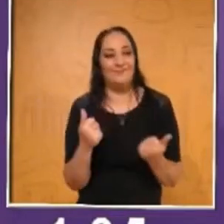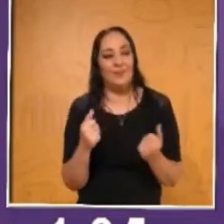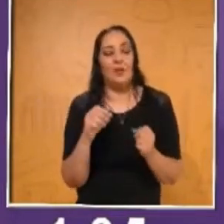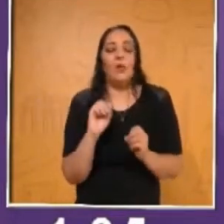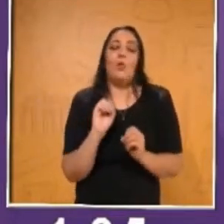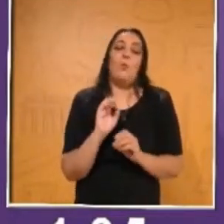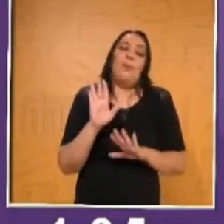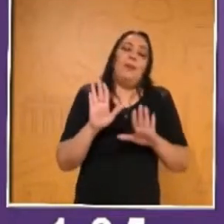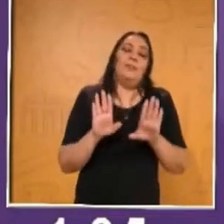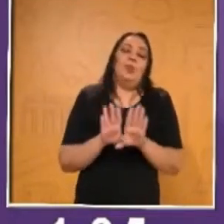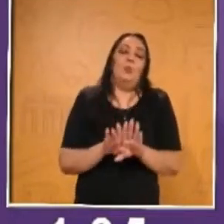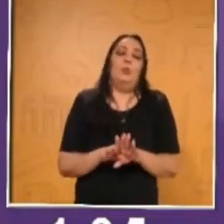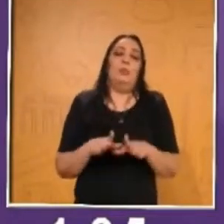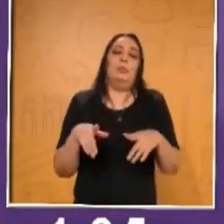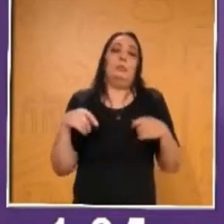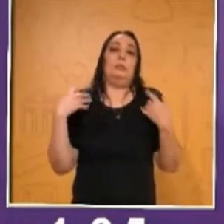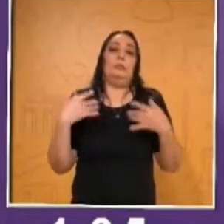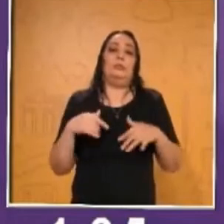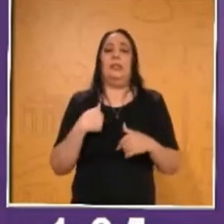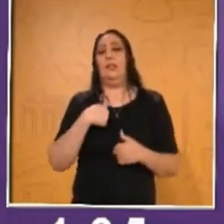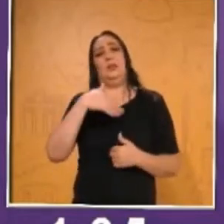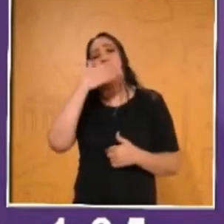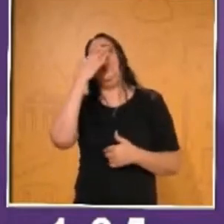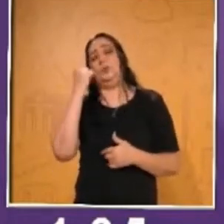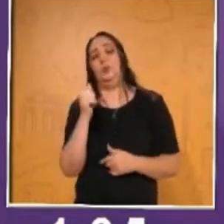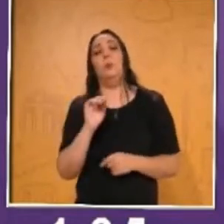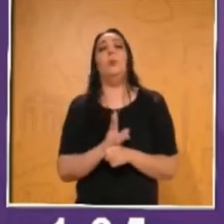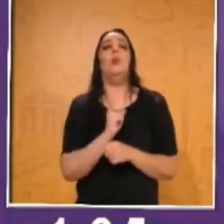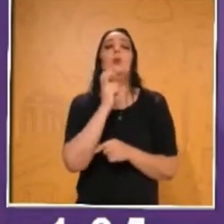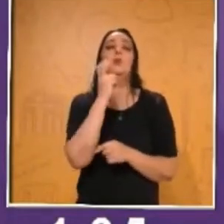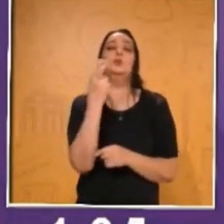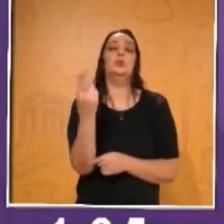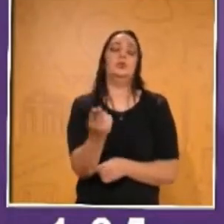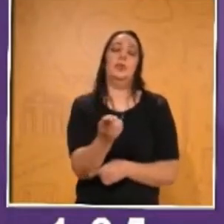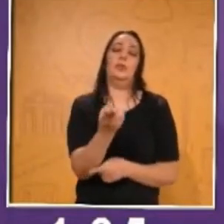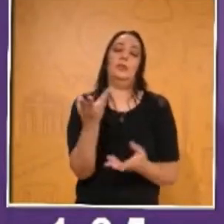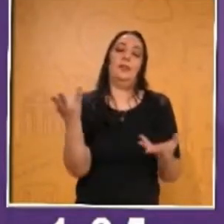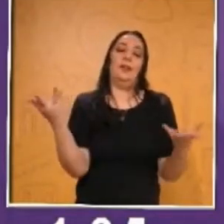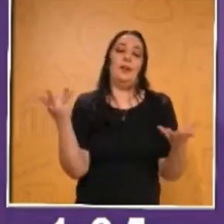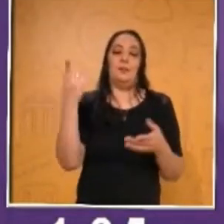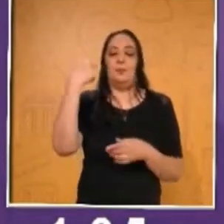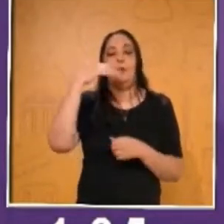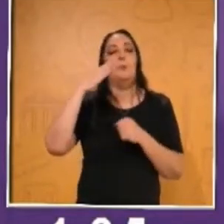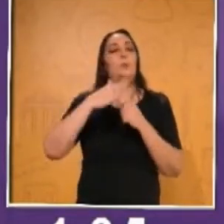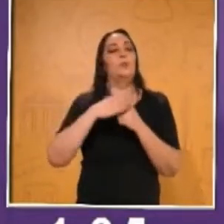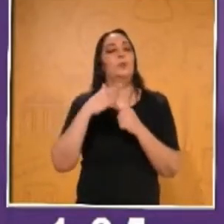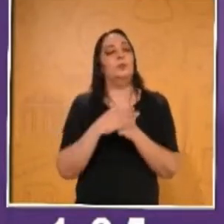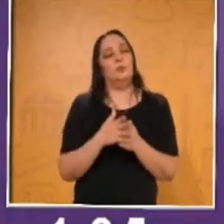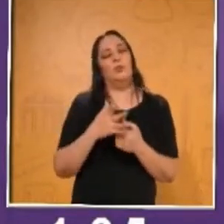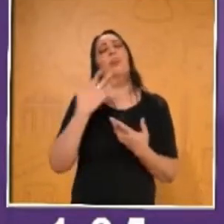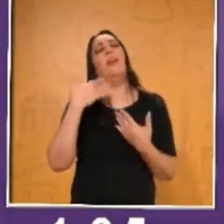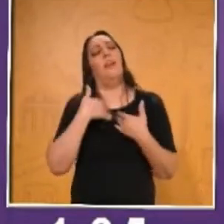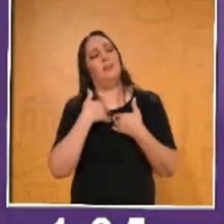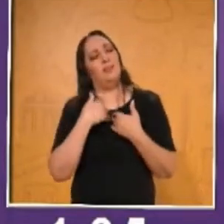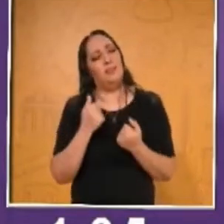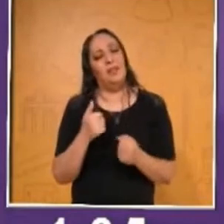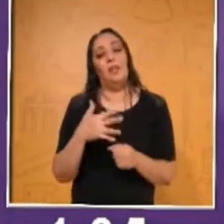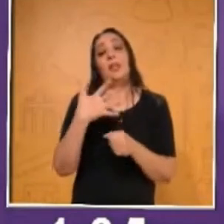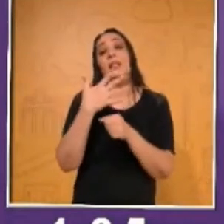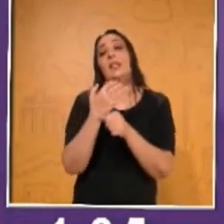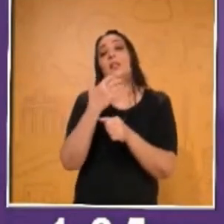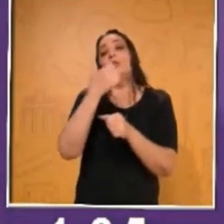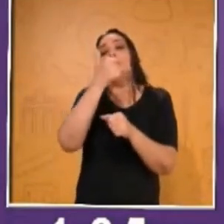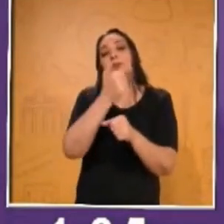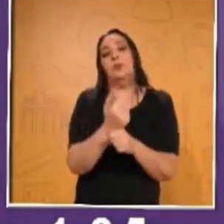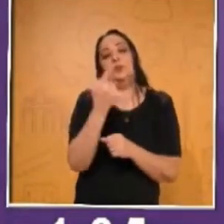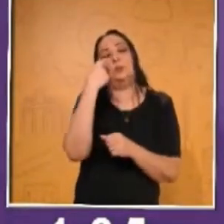bastante complicado. Entonces es algo que ustedes deben de realizar para que ya no batallen en años futuros. Ya sea si están en quinto o sexto, para